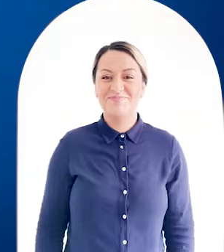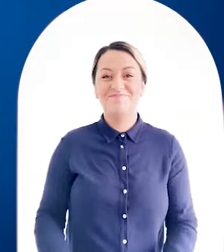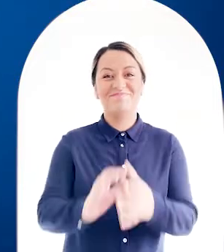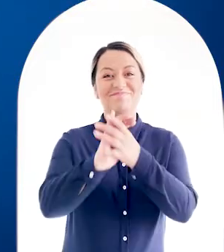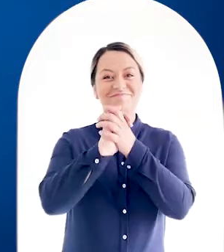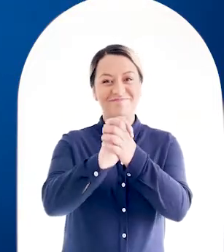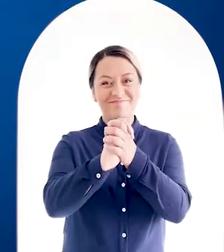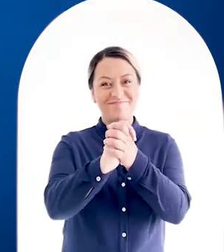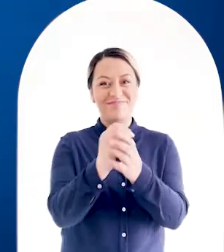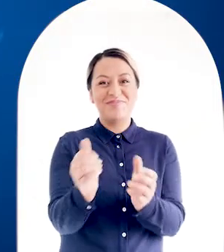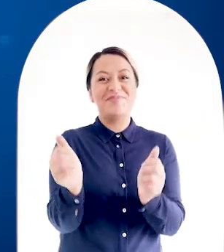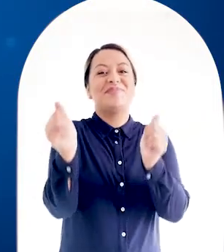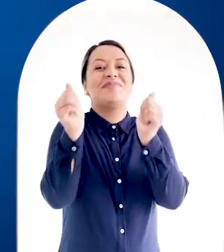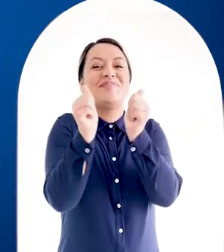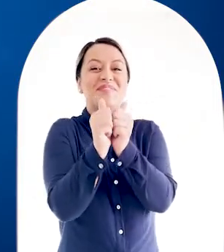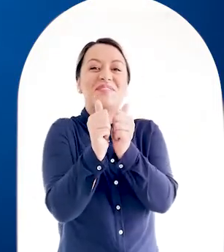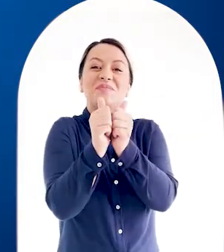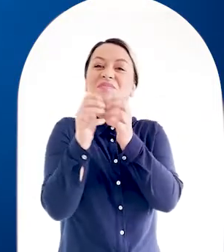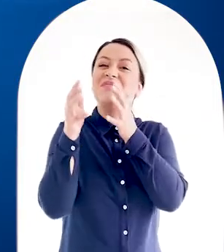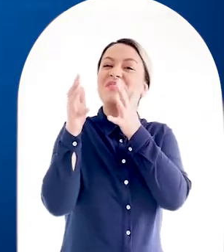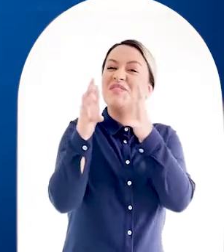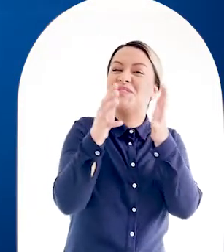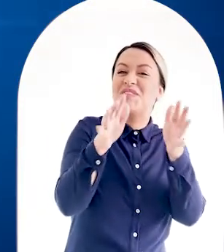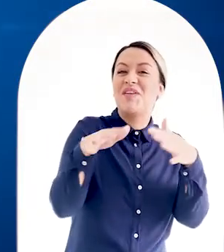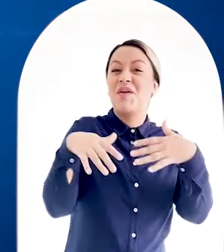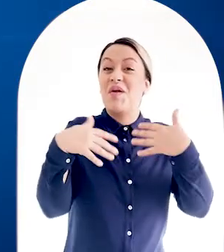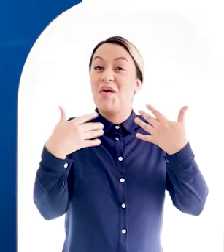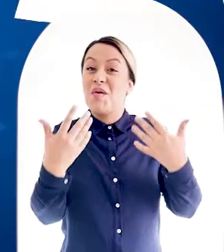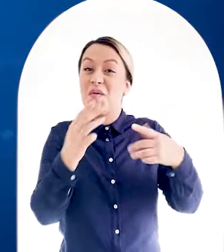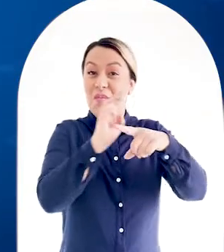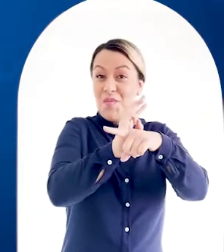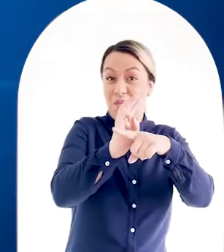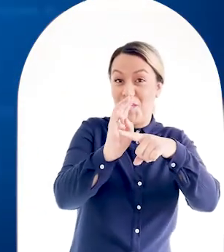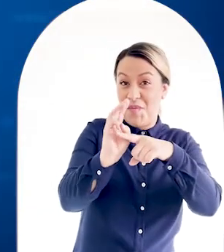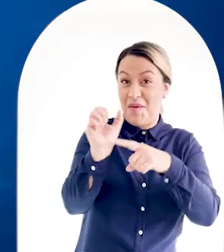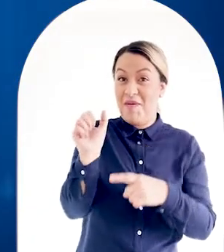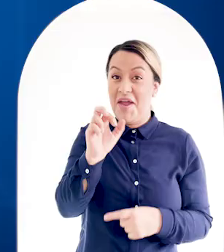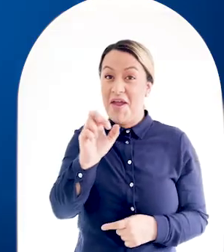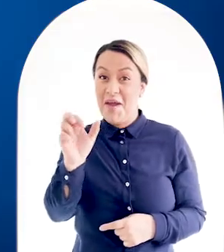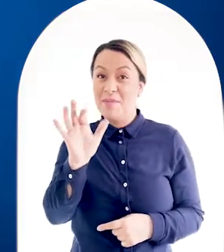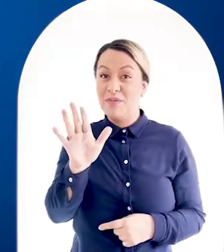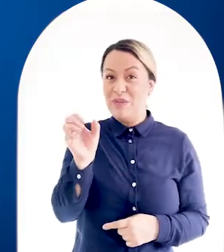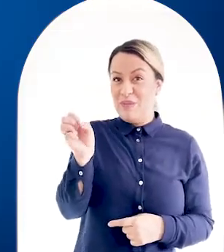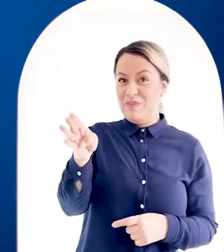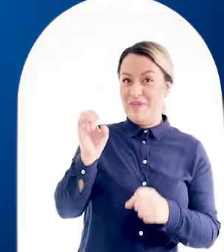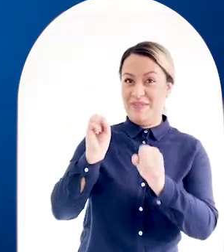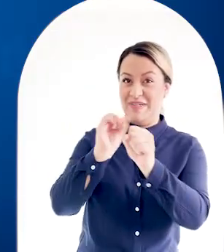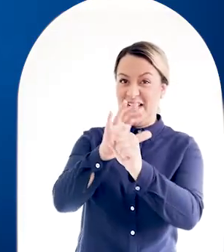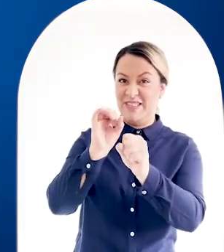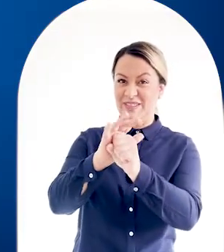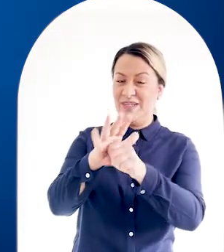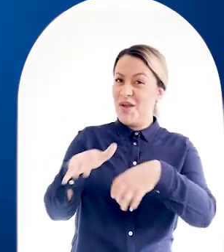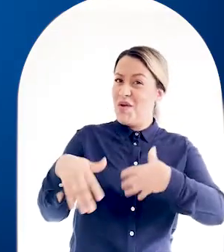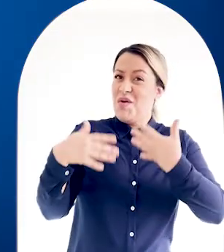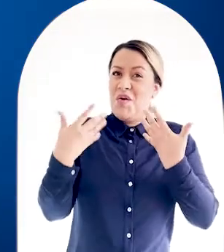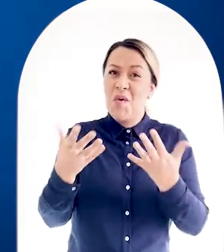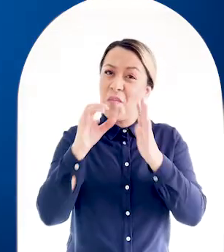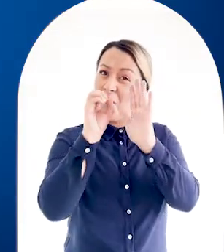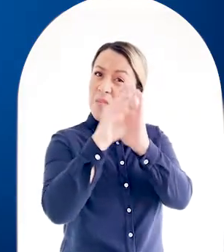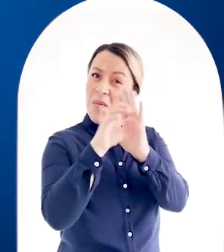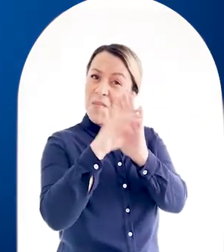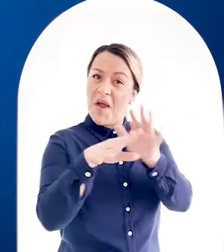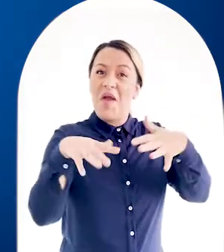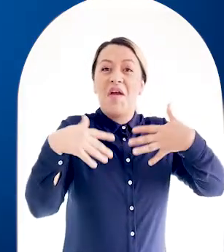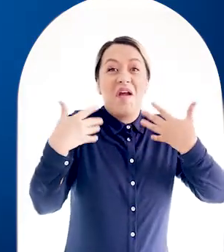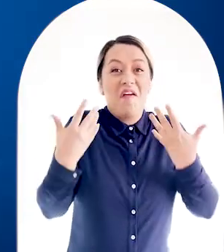Un amigo lo acompaña y le enseñaremos cómo realizar sus transferencias y avances a través de nuestros canales digitales, sin